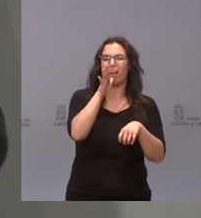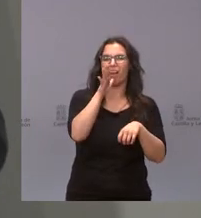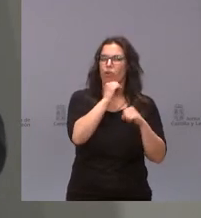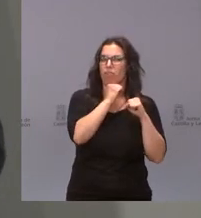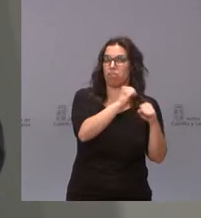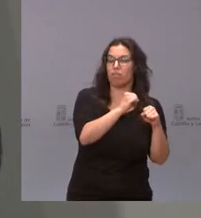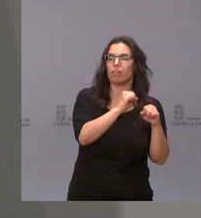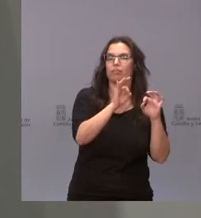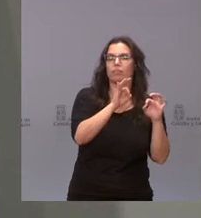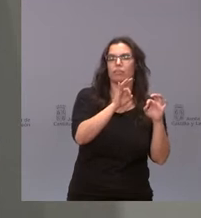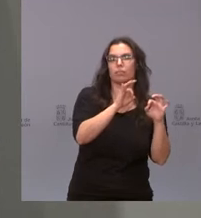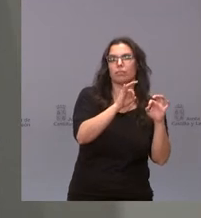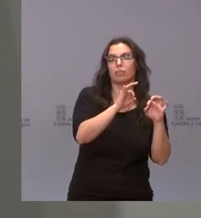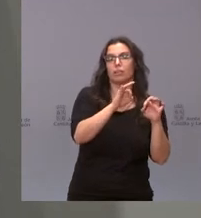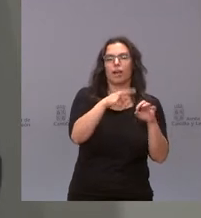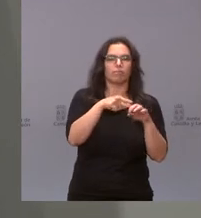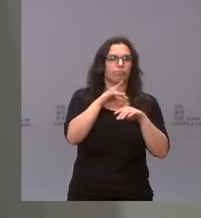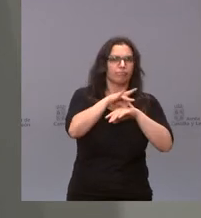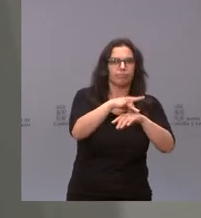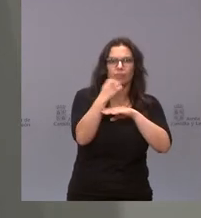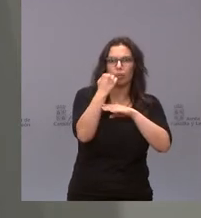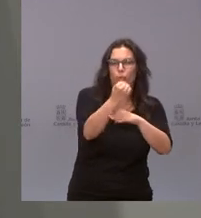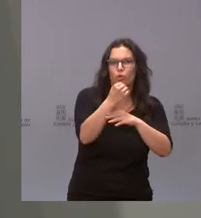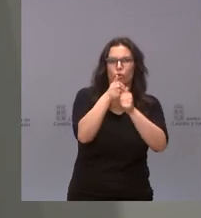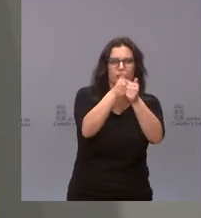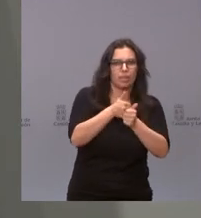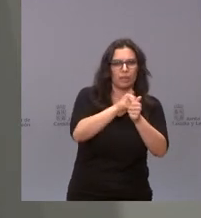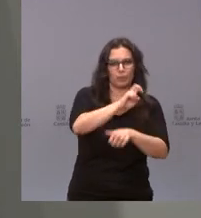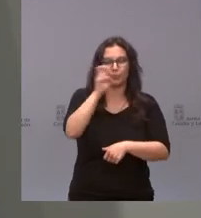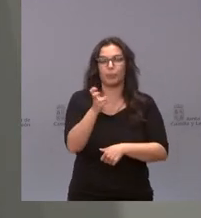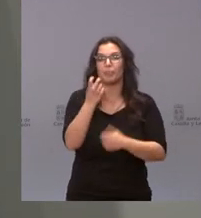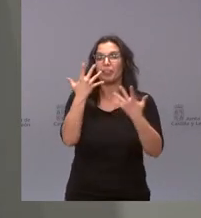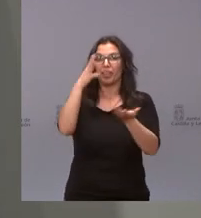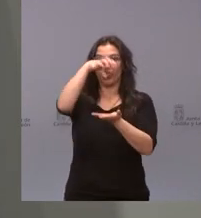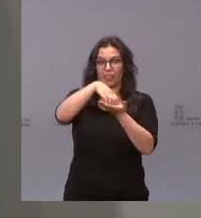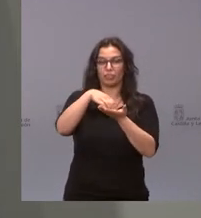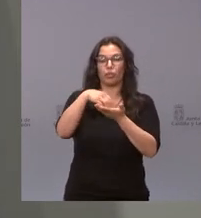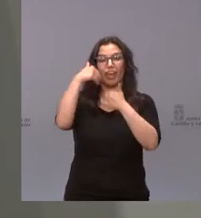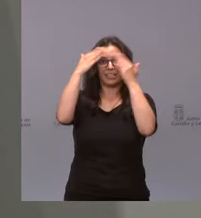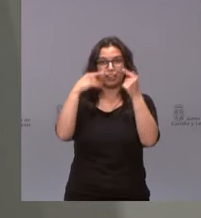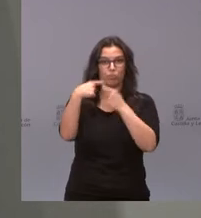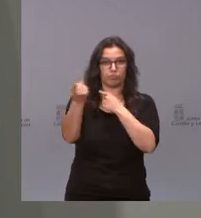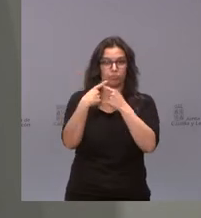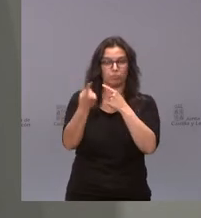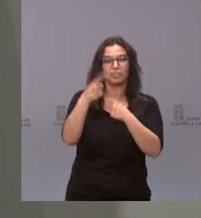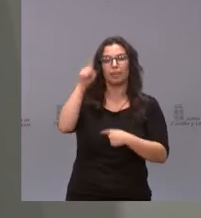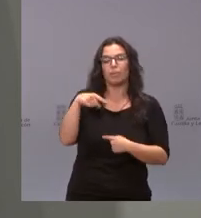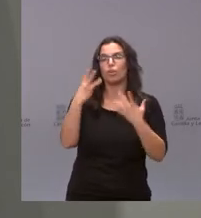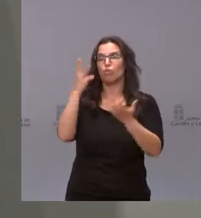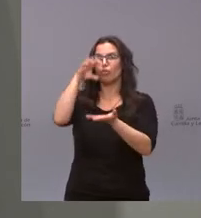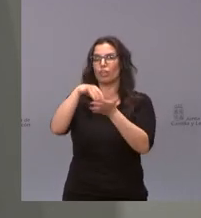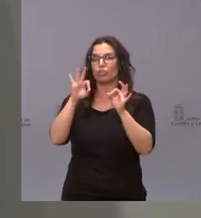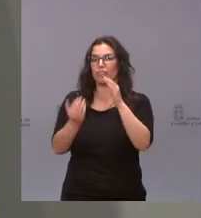ofrece información, orientación, apoyo y seguimiento, 10 centros de asistencia ambulatoria, 8 centros de día, de los cuales uno